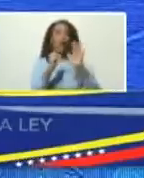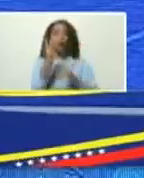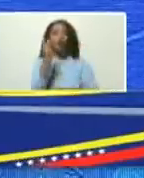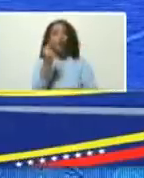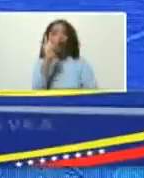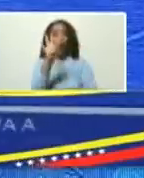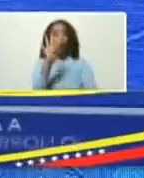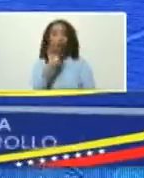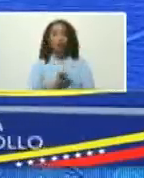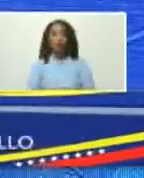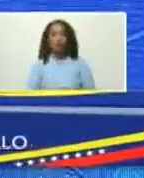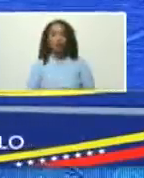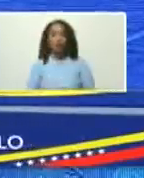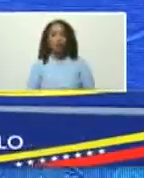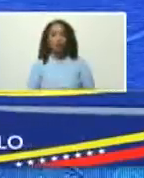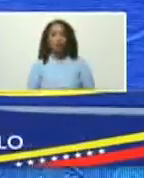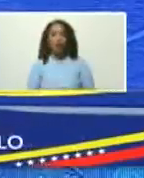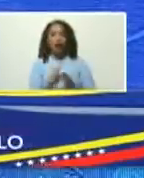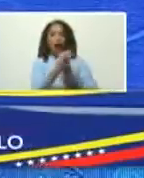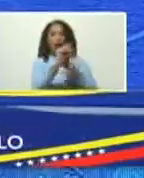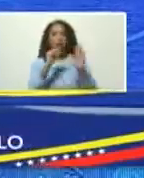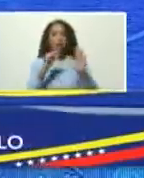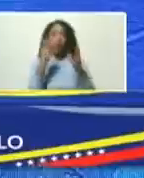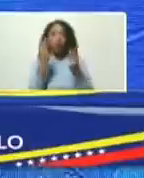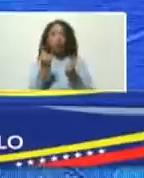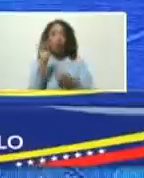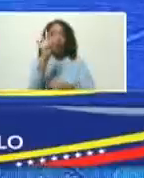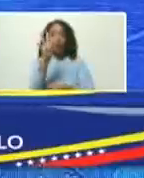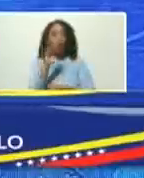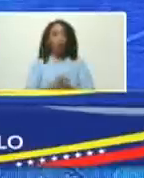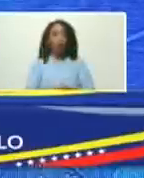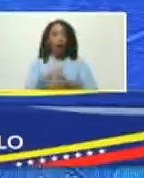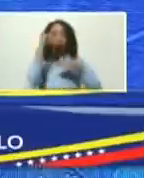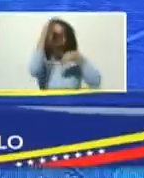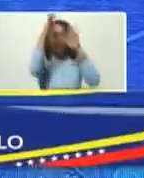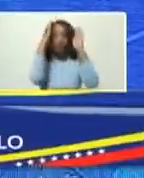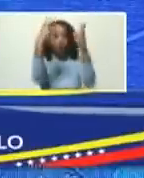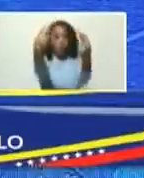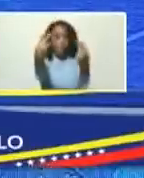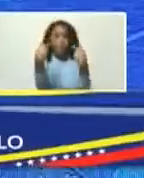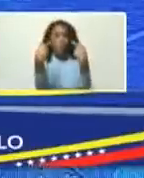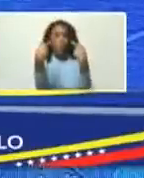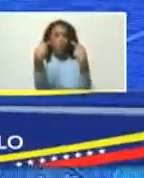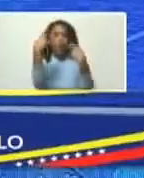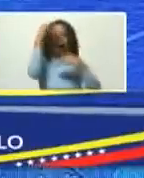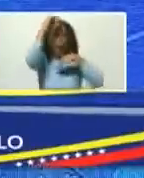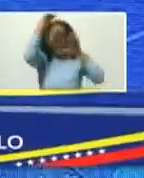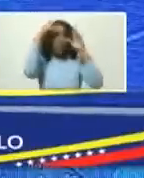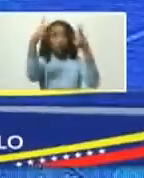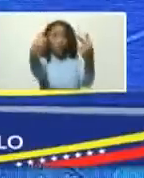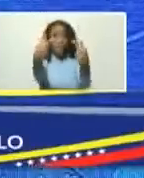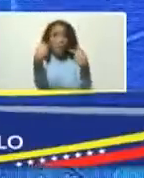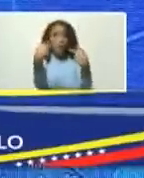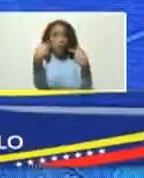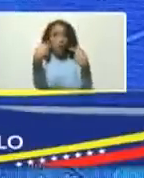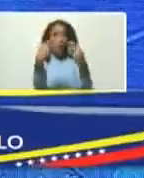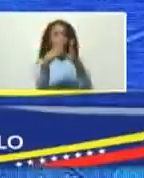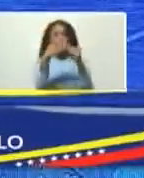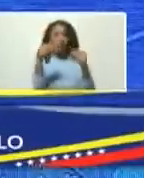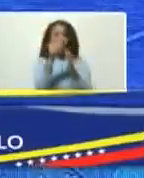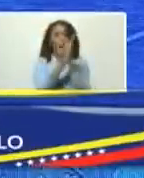4 artículo número 4 atención atención a todos los